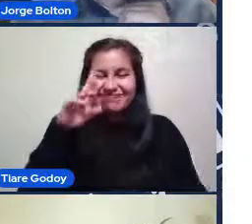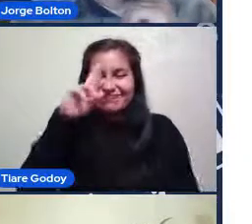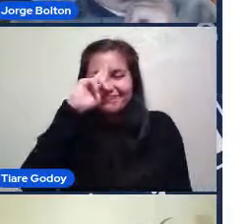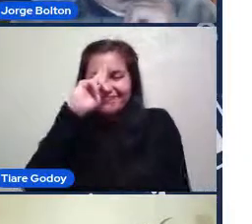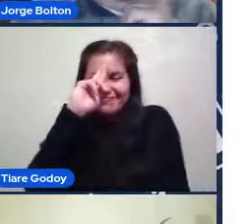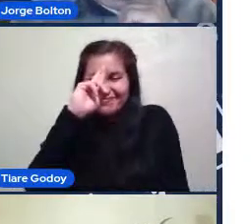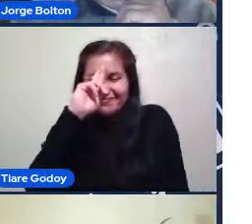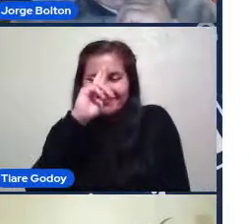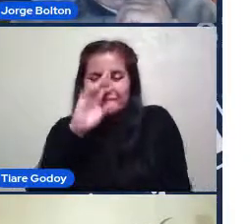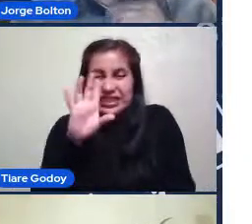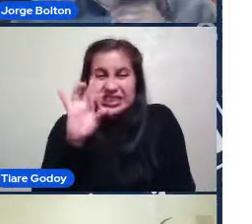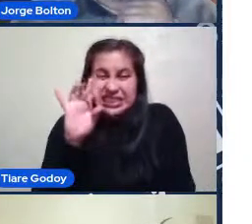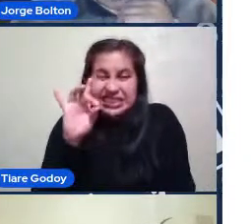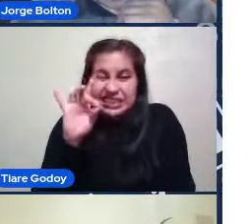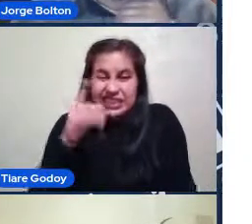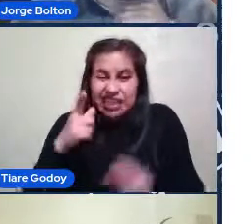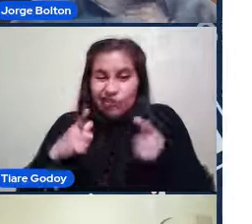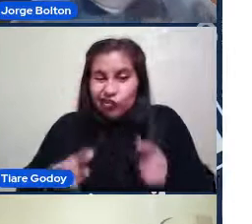Medio Flojo